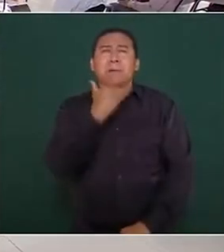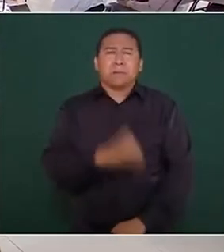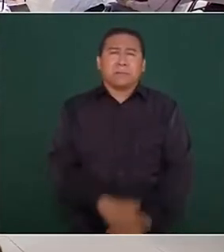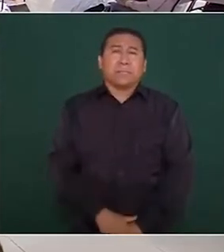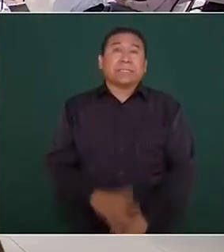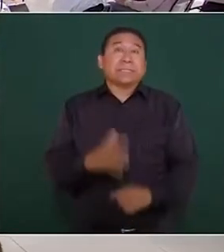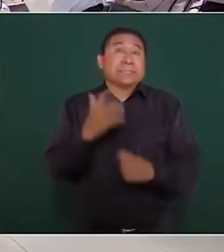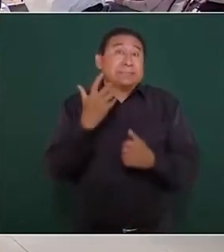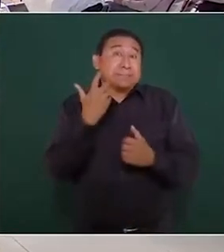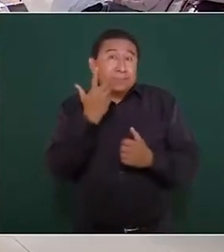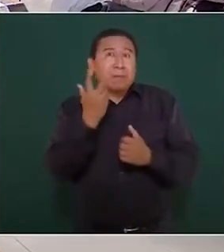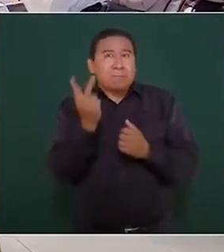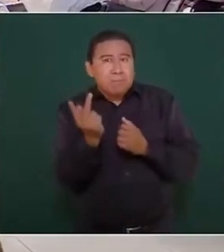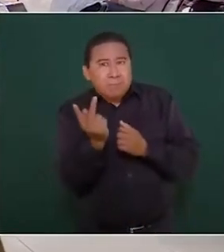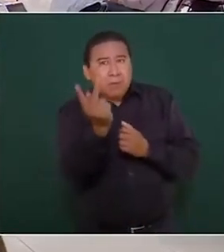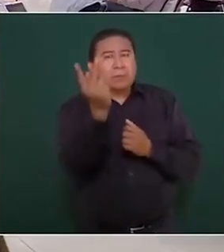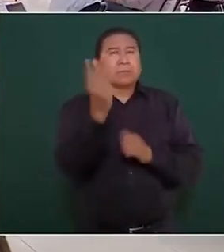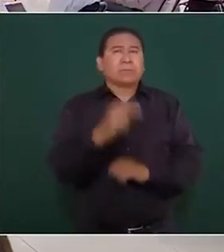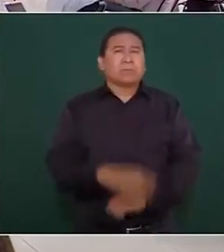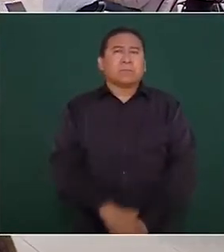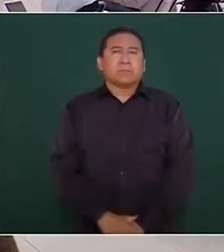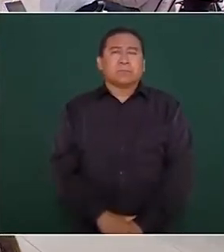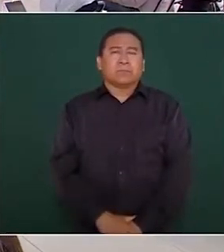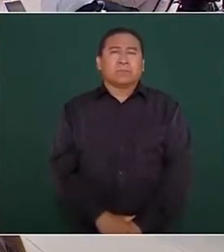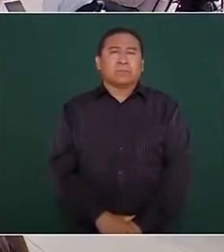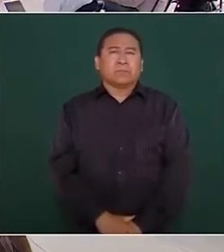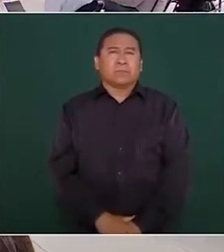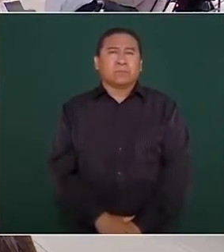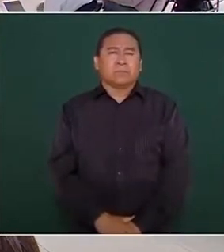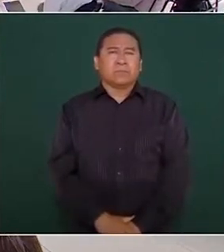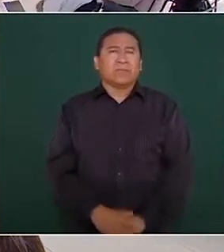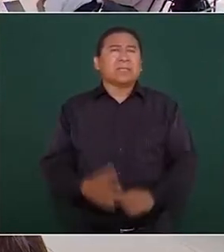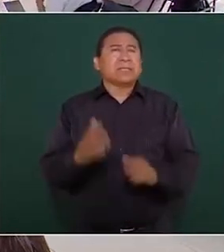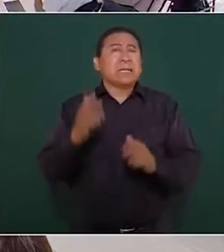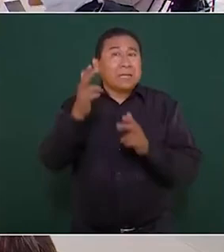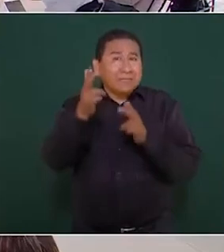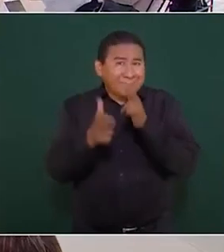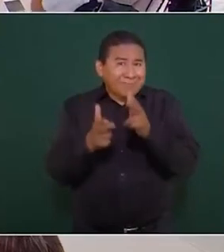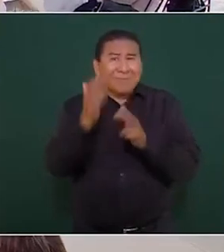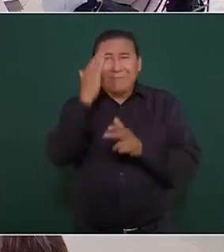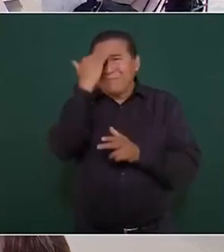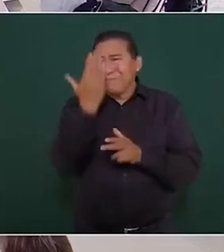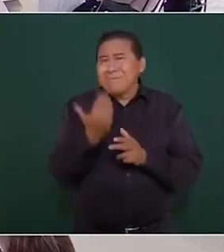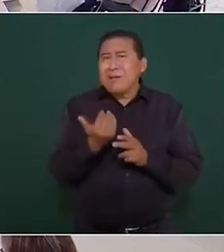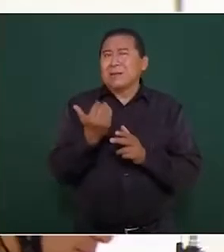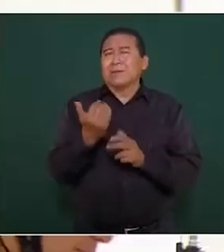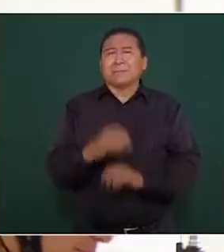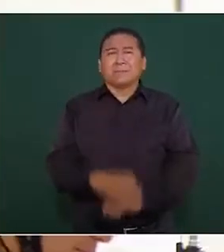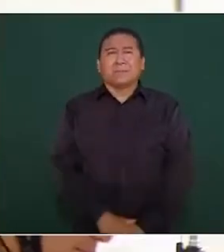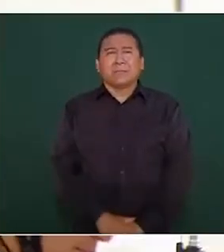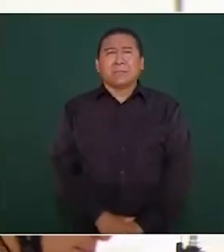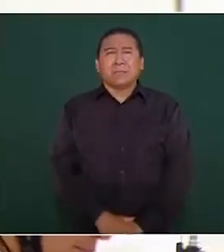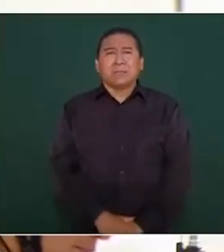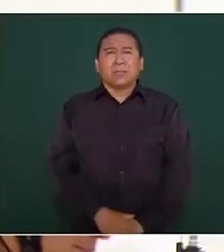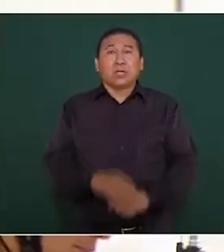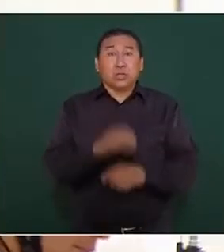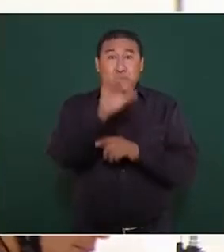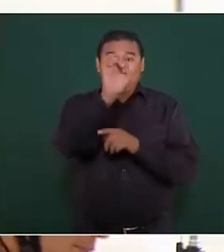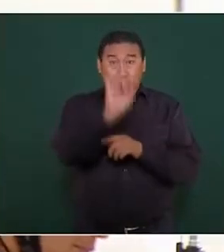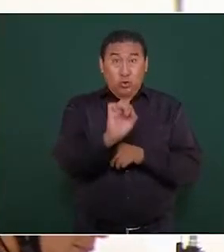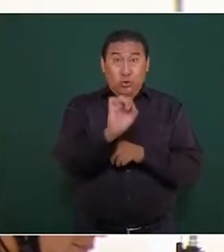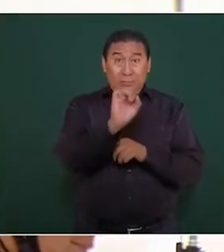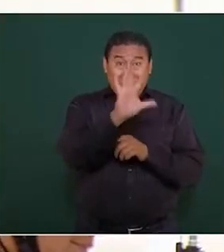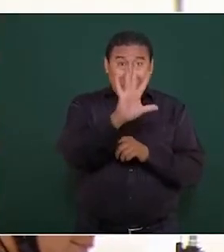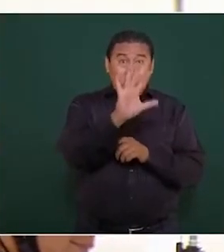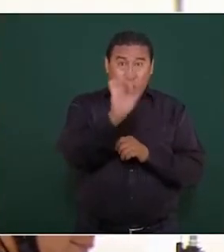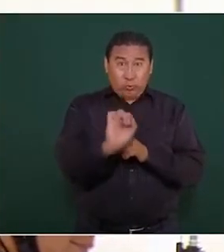Quisiera preguntarle pues sobre el caso del Tren Maya, presidente, lo que es el tramo sur, el tramo